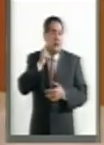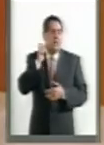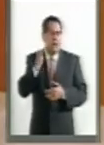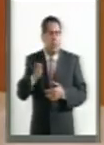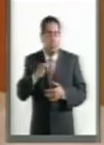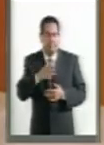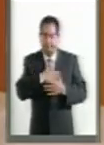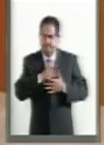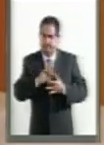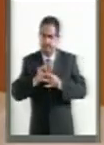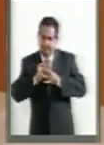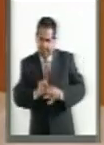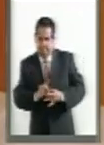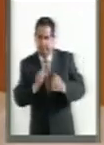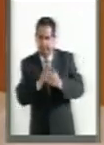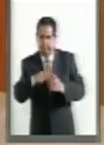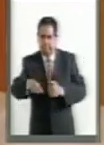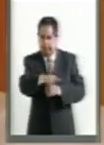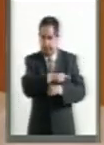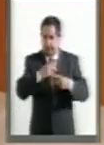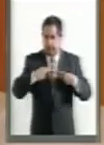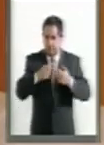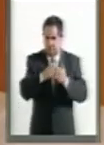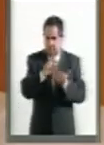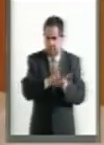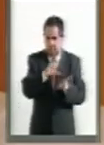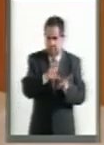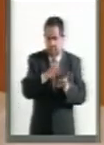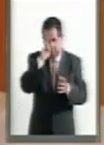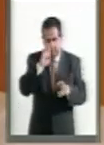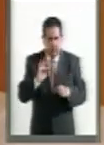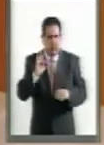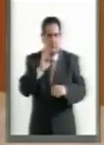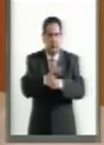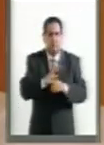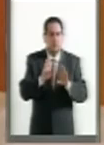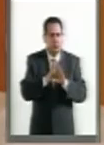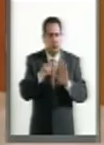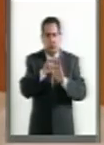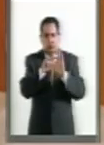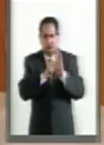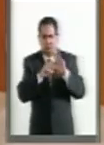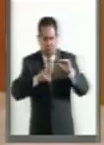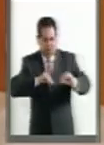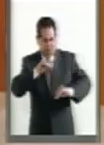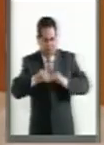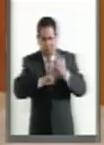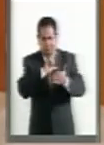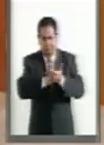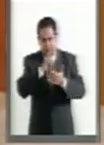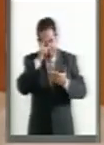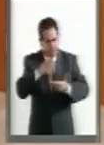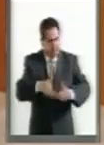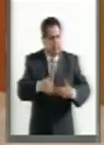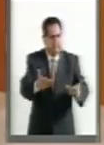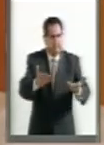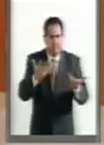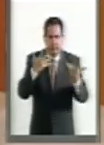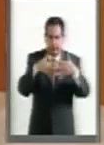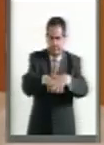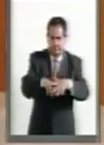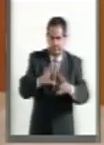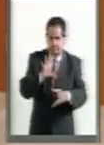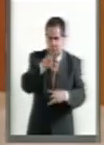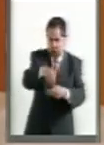todas aquellas personas con discapacidad en fortalecer el marco normativo que les permite una integración plena